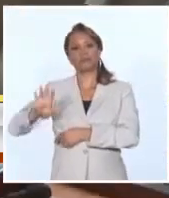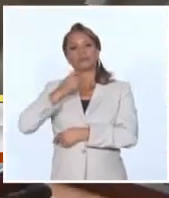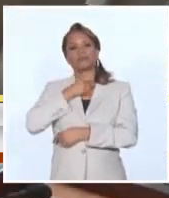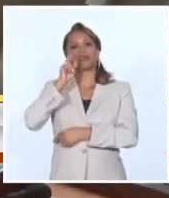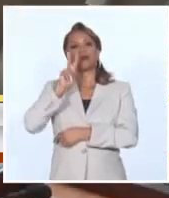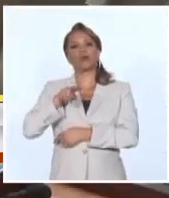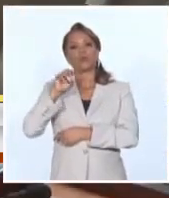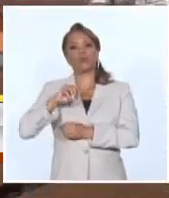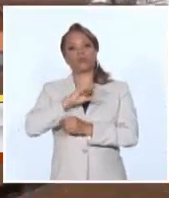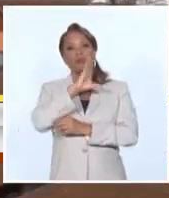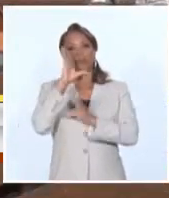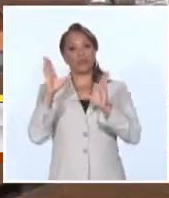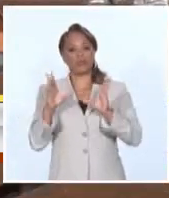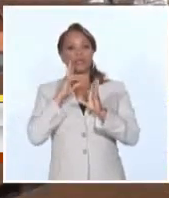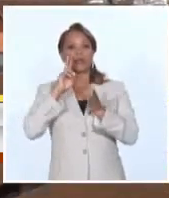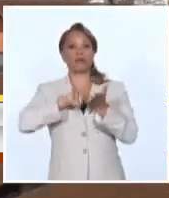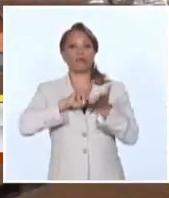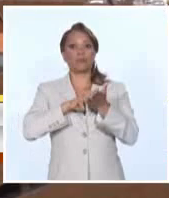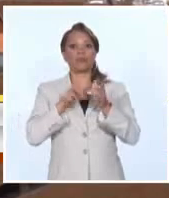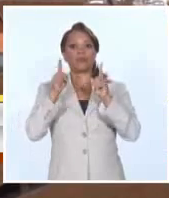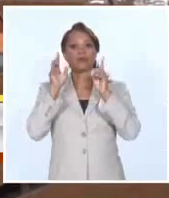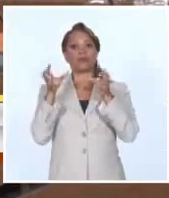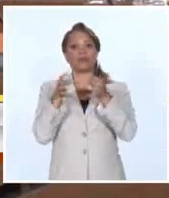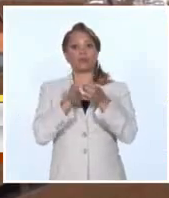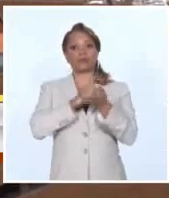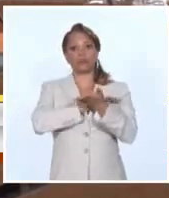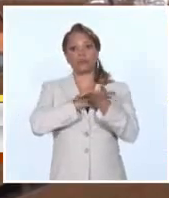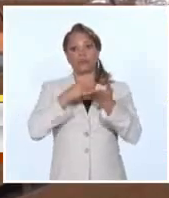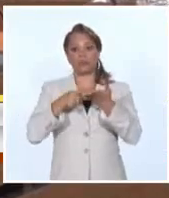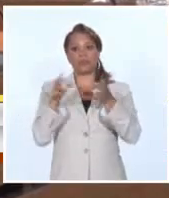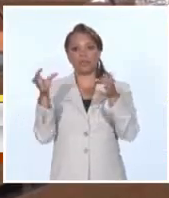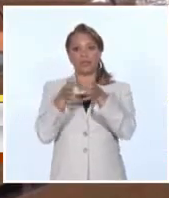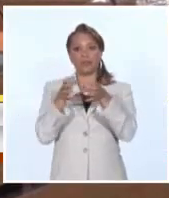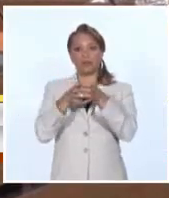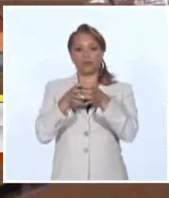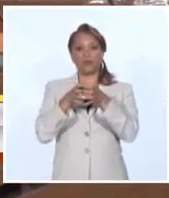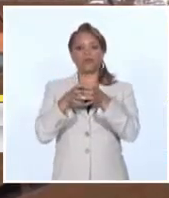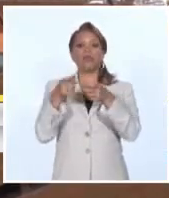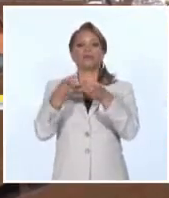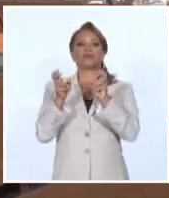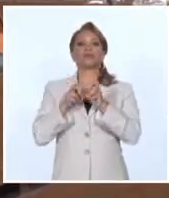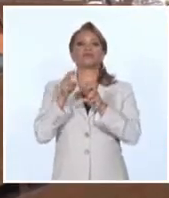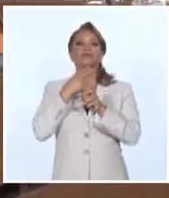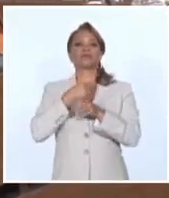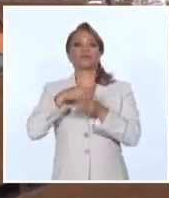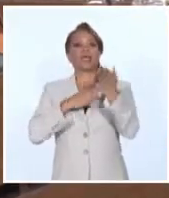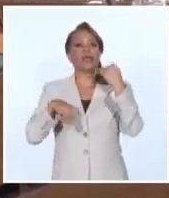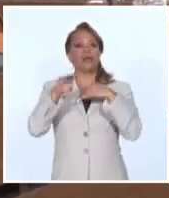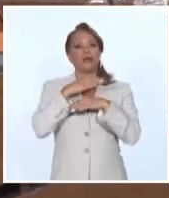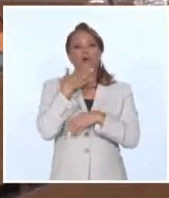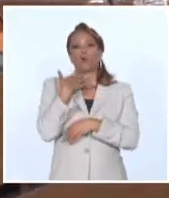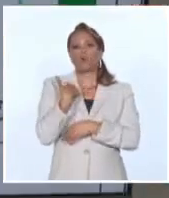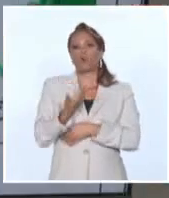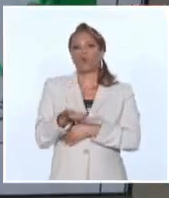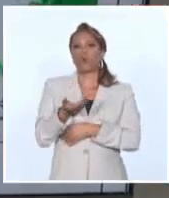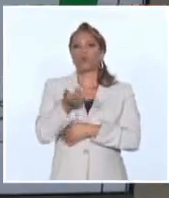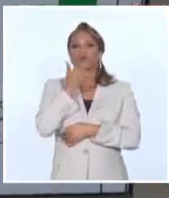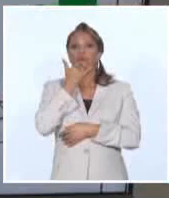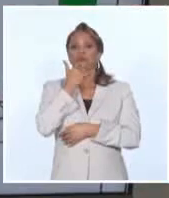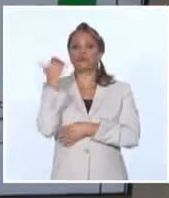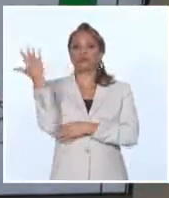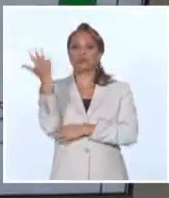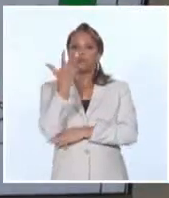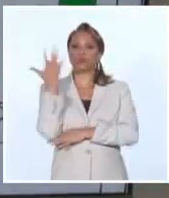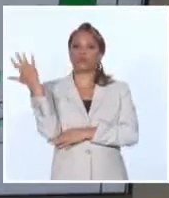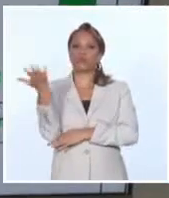amanecer de este martes, en la reunión semanal del Comité Ejecutivo del Consejo de Ministros, los daños preliminares del huracán Hidalia en el occidente del país.